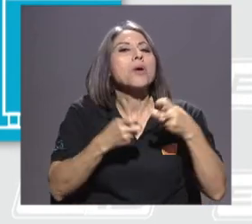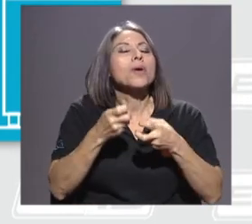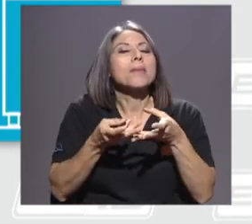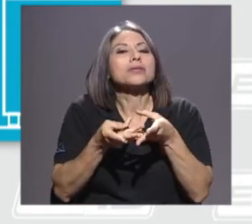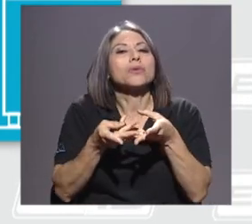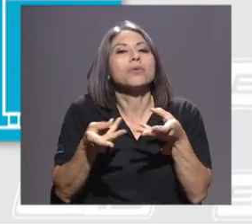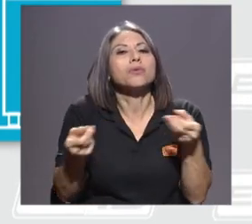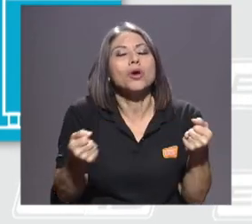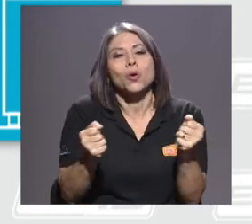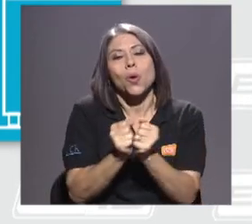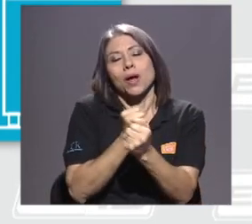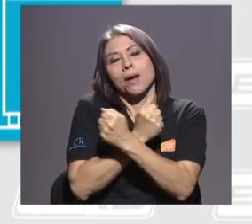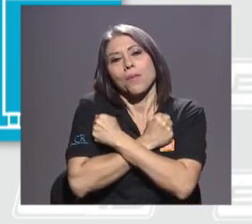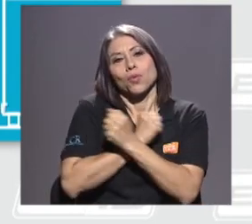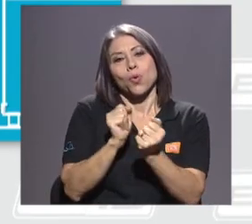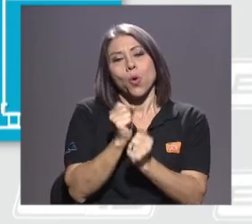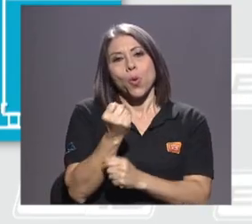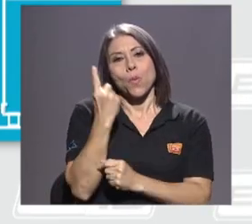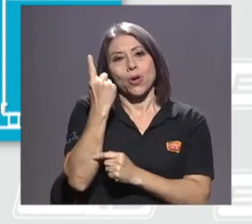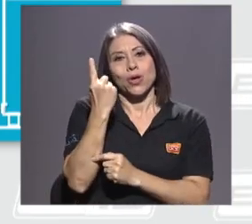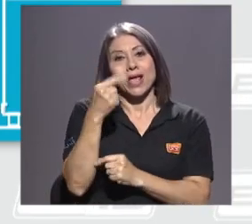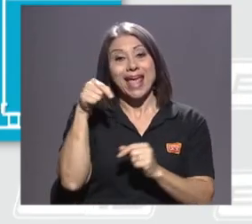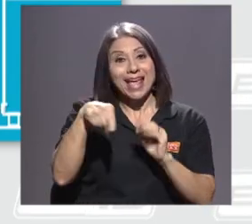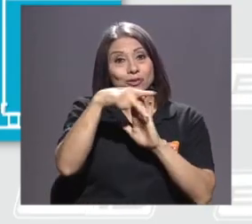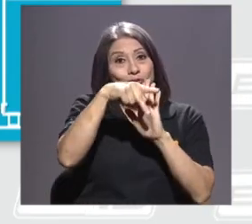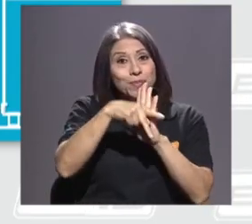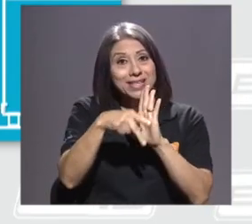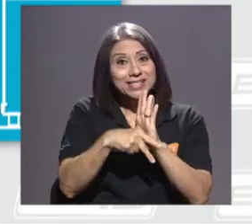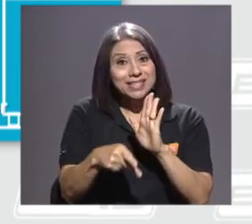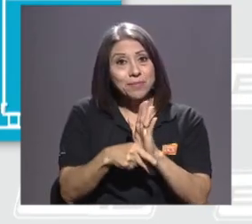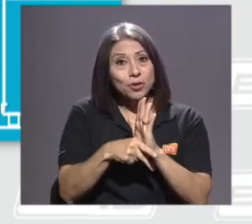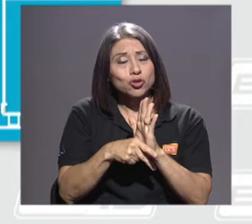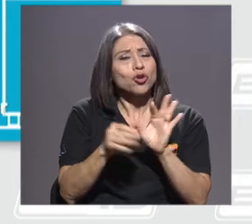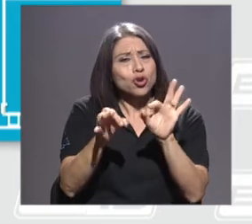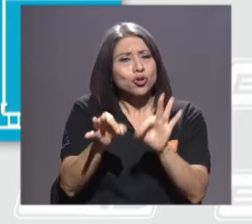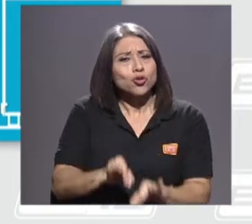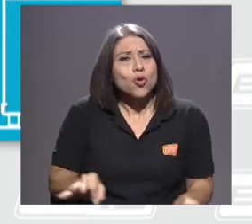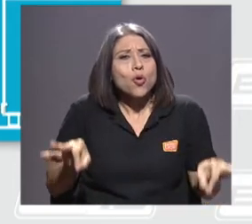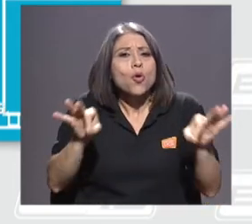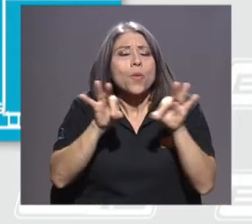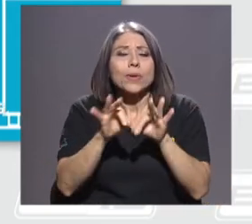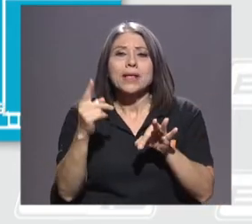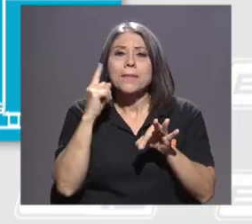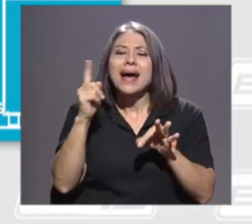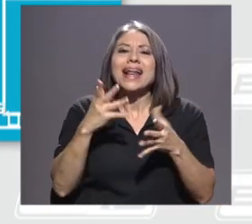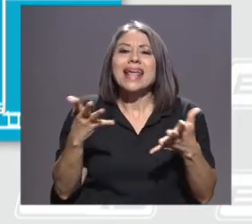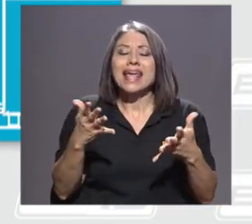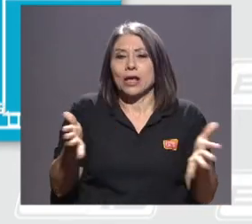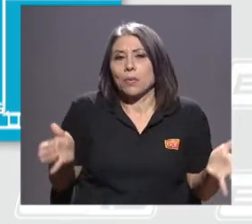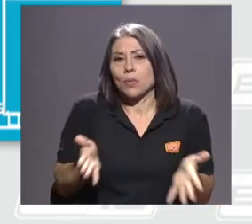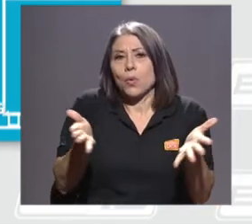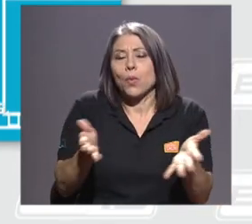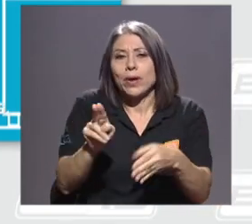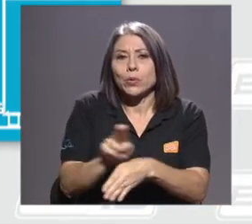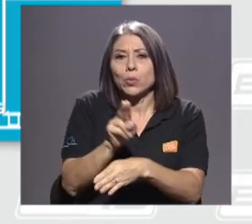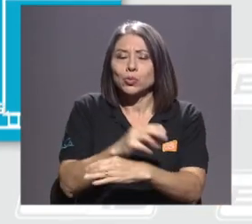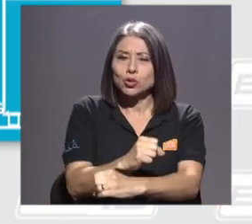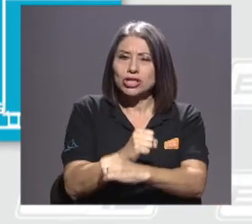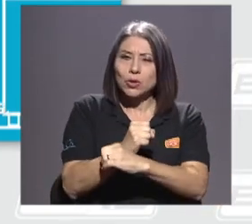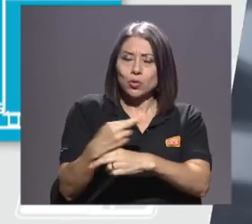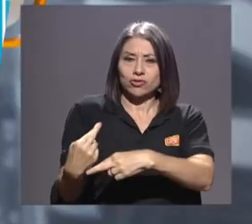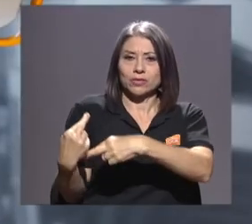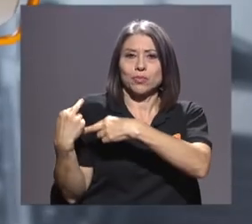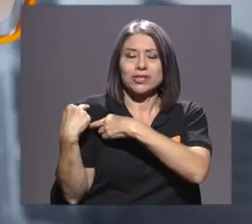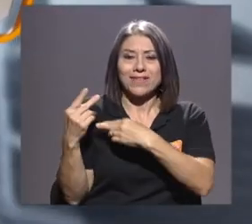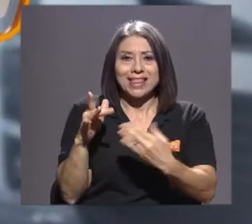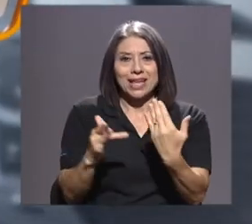manera afectuosa y comprensiva. Estos principios son especialmente importantes para promover un uso seguro y responsable de las TIC